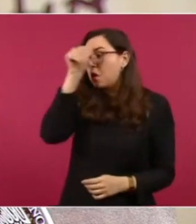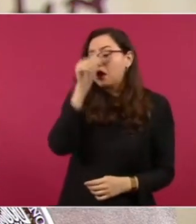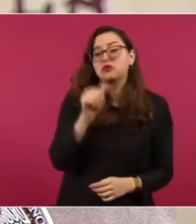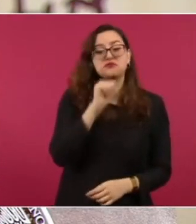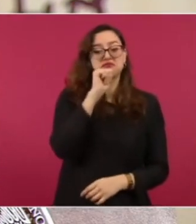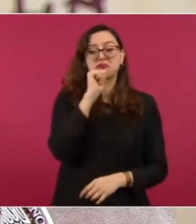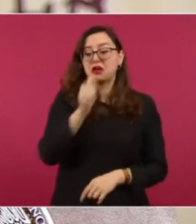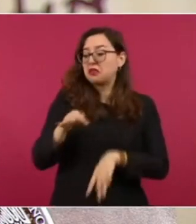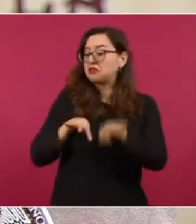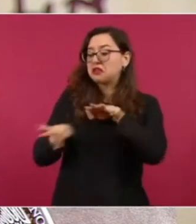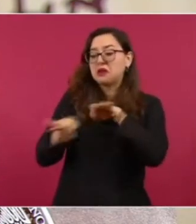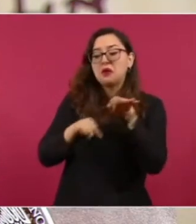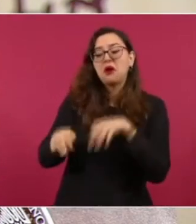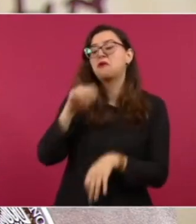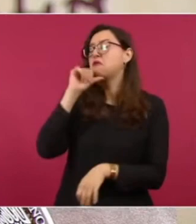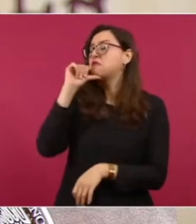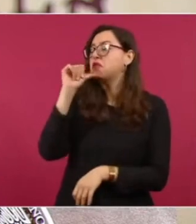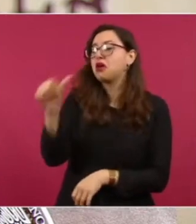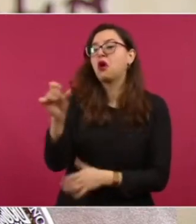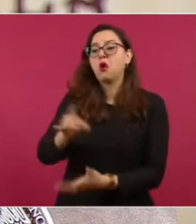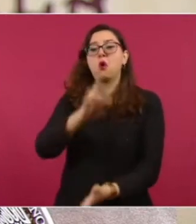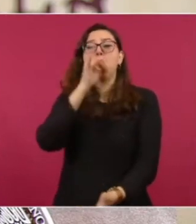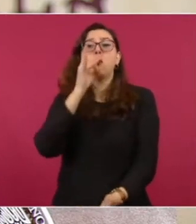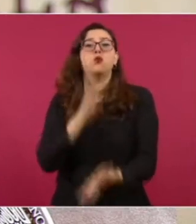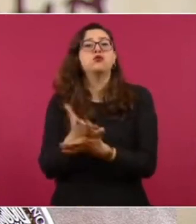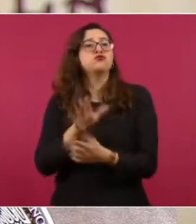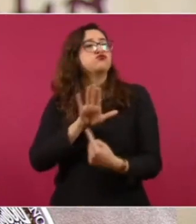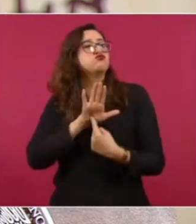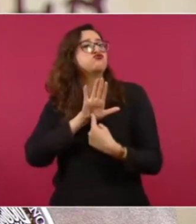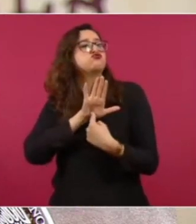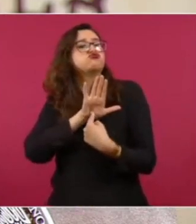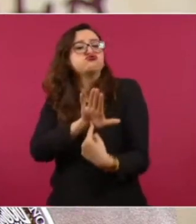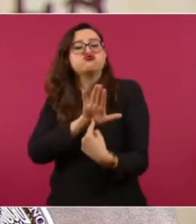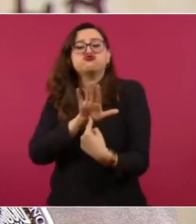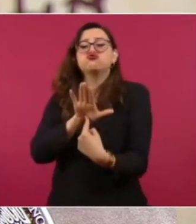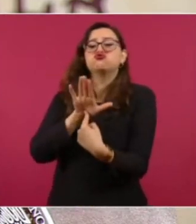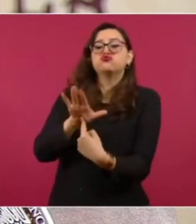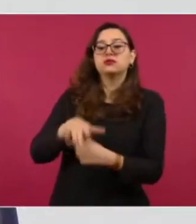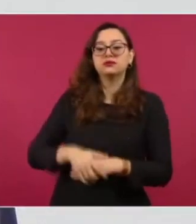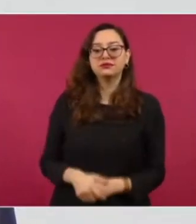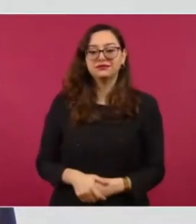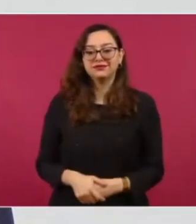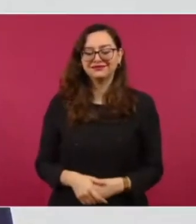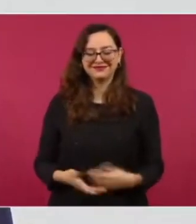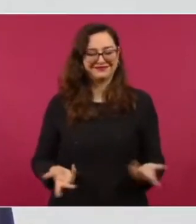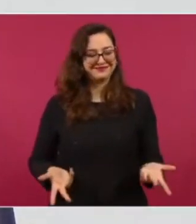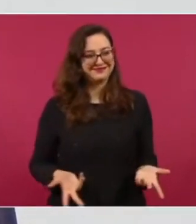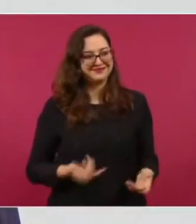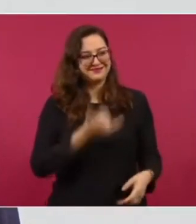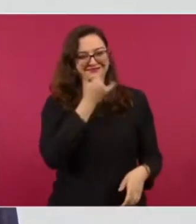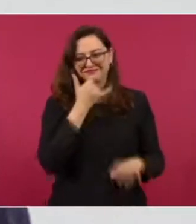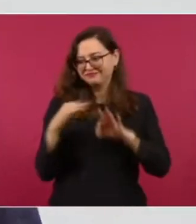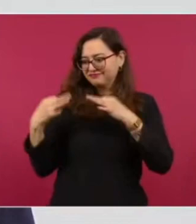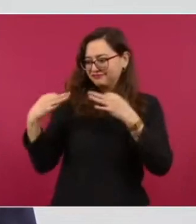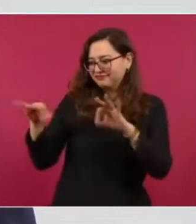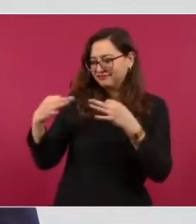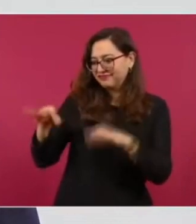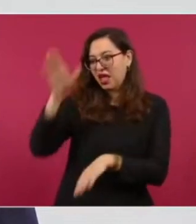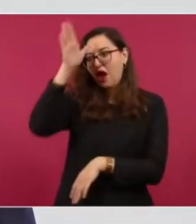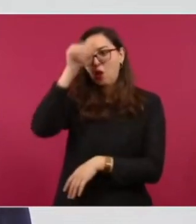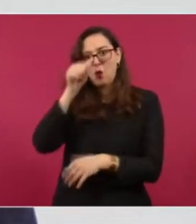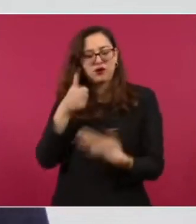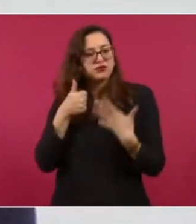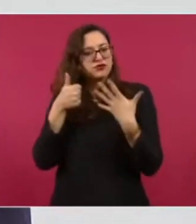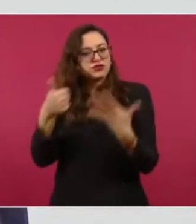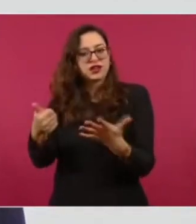hubo acuerdos bilaterales para atender los temas pendientes en las agendas además se acordaron seis puntos en